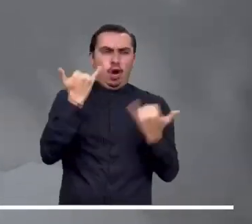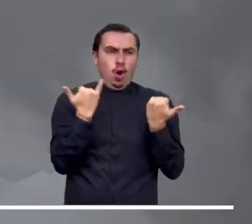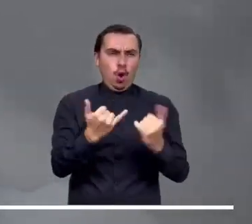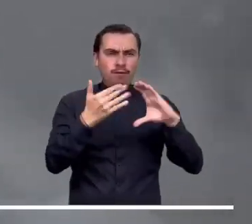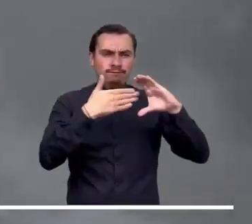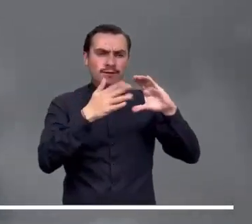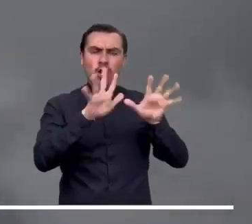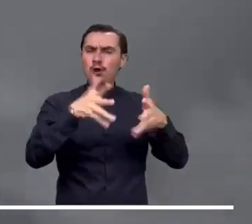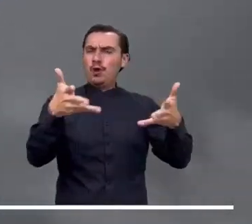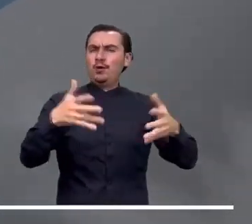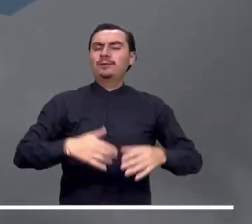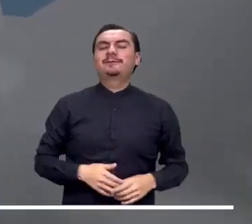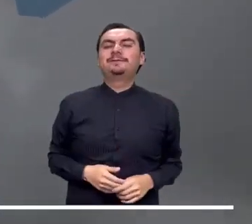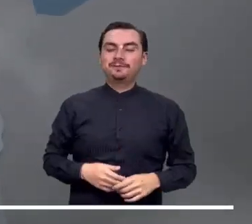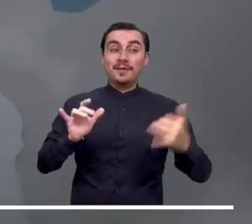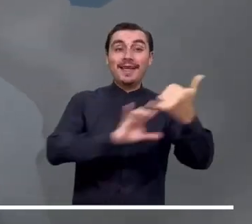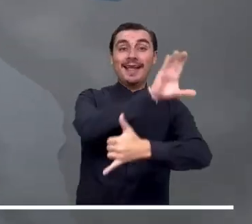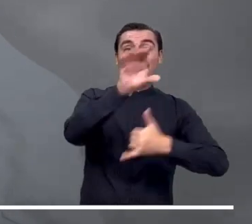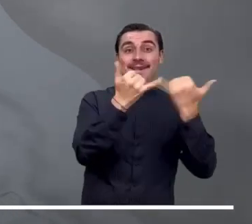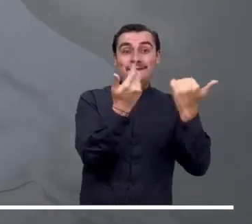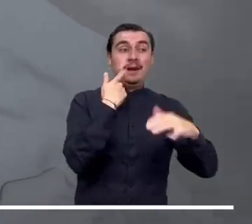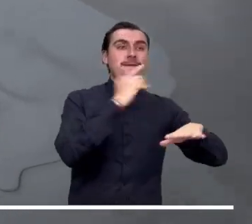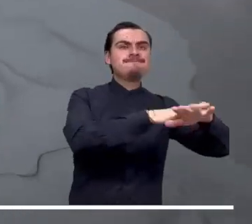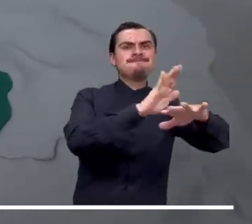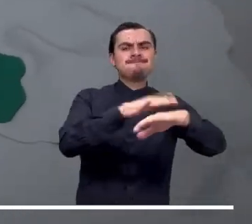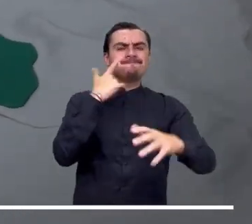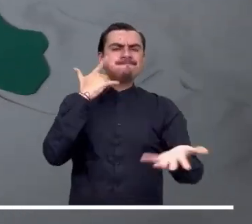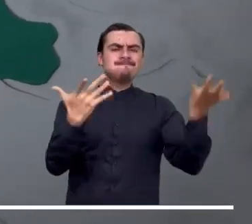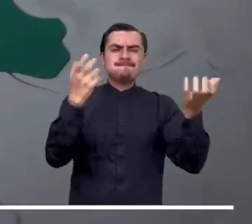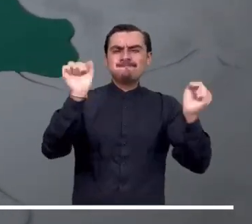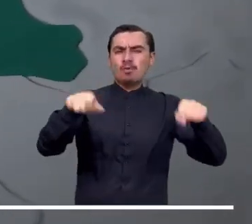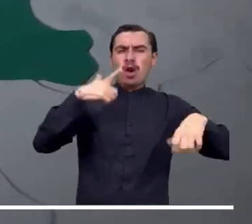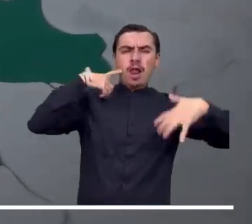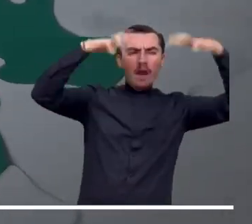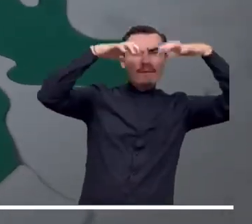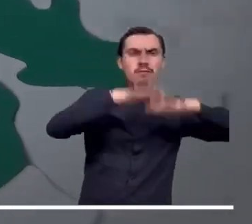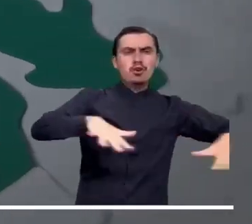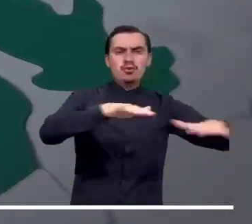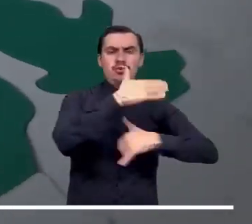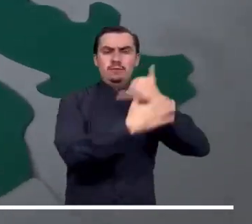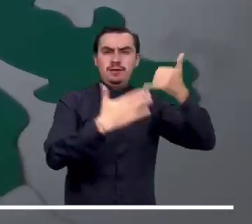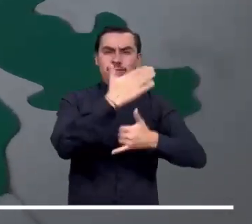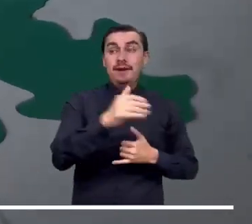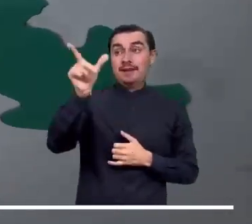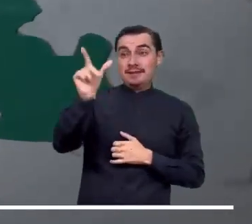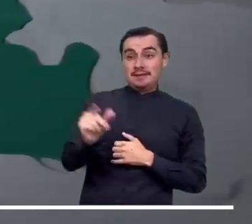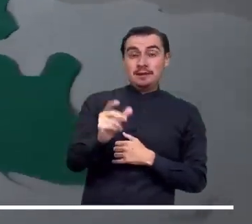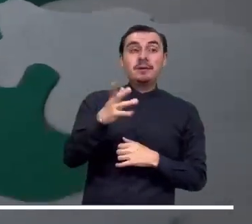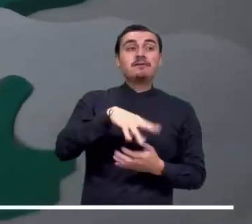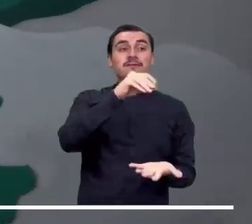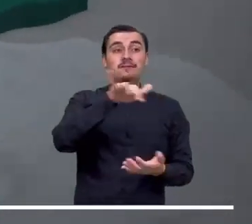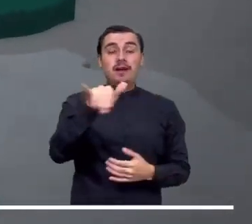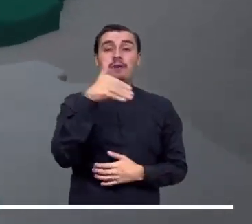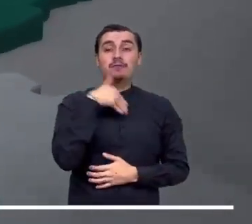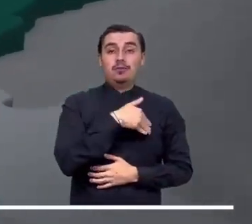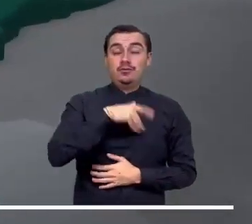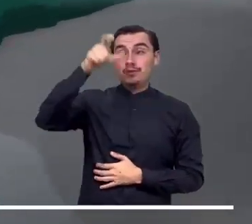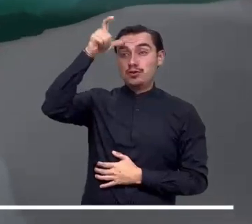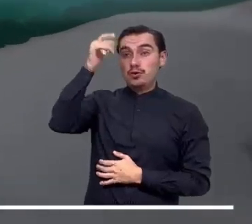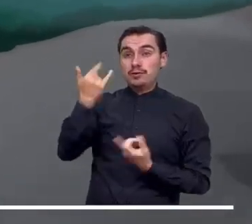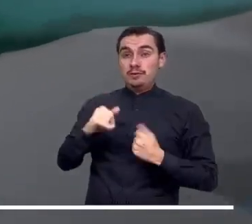Caribe podría experimentar precipitaciones sobre los departamentos de Cesar, Magdalena, Bolívar, Córdoba y Sucre.